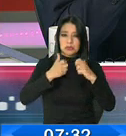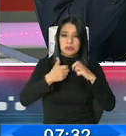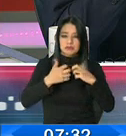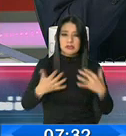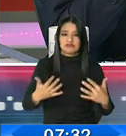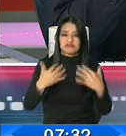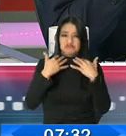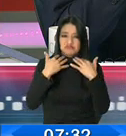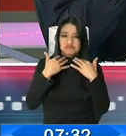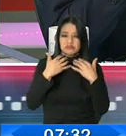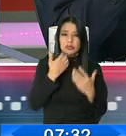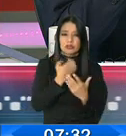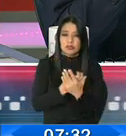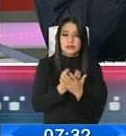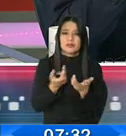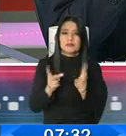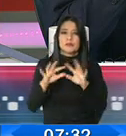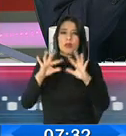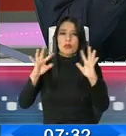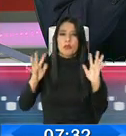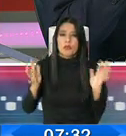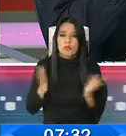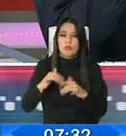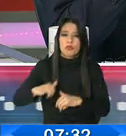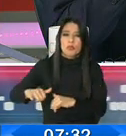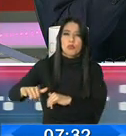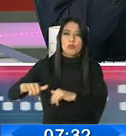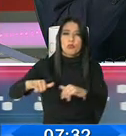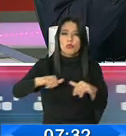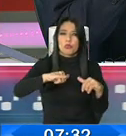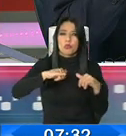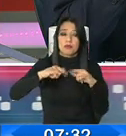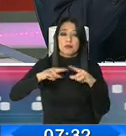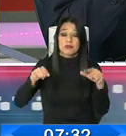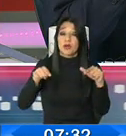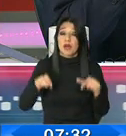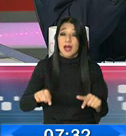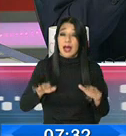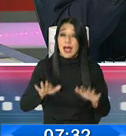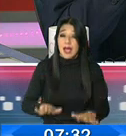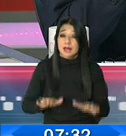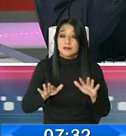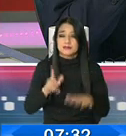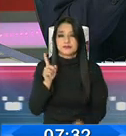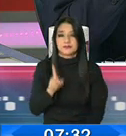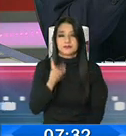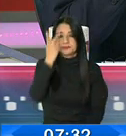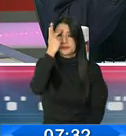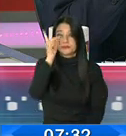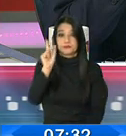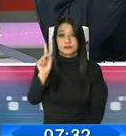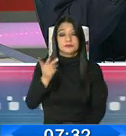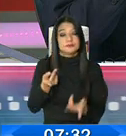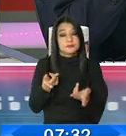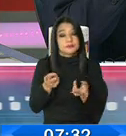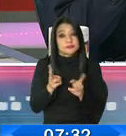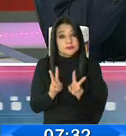al país, sino a nivel mundial. Sin embargo, ante situaciones de esta magnitud, necesitamos tomar decisiones